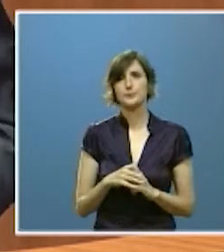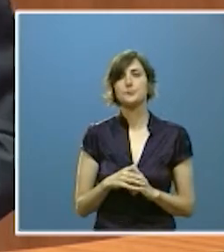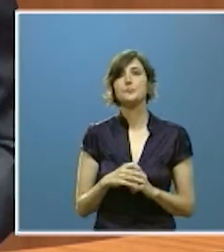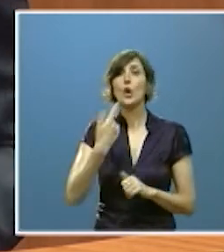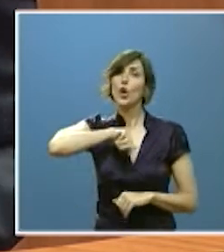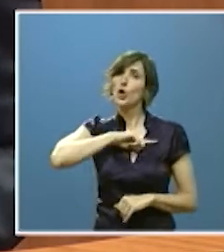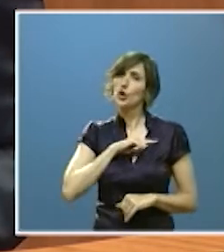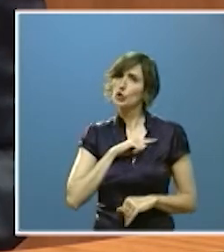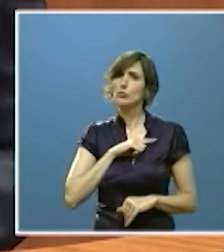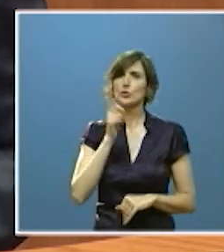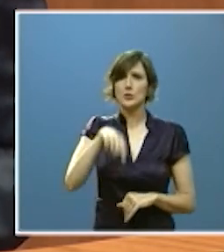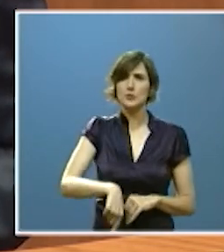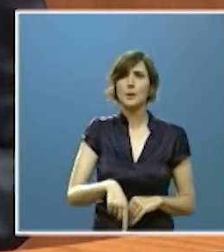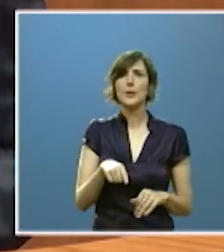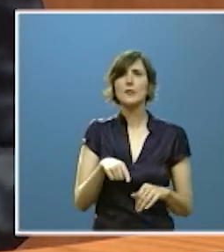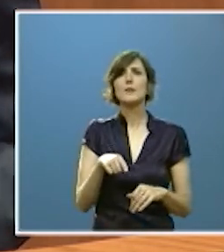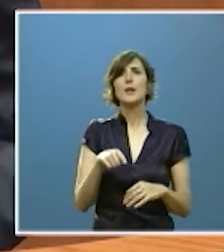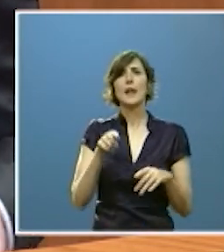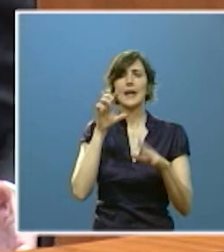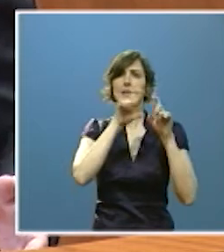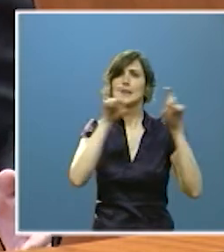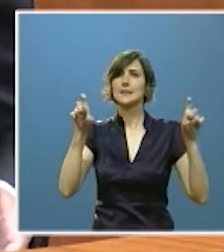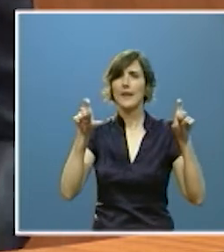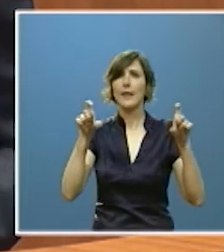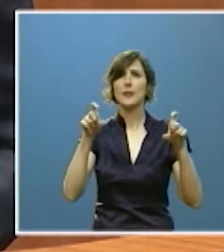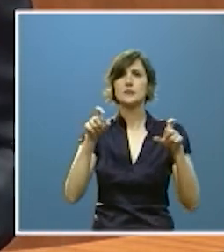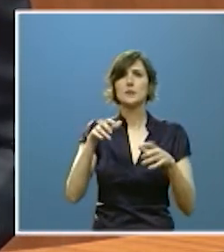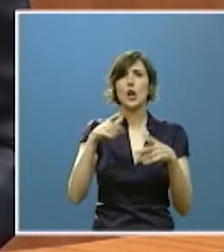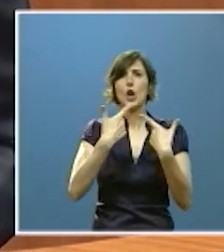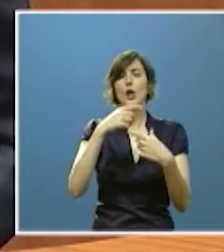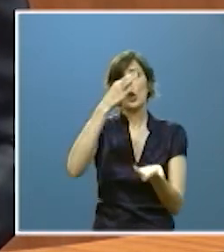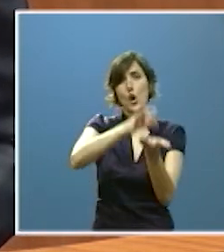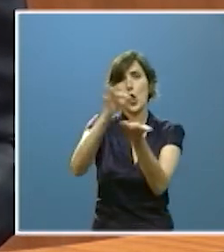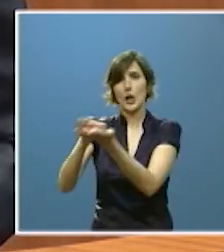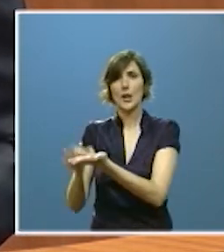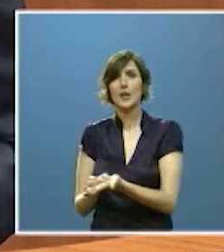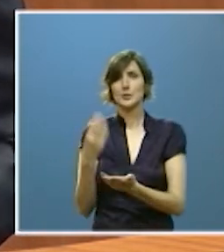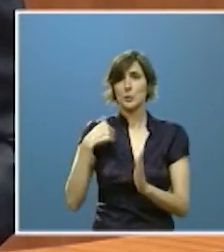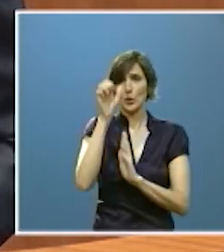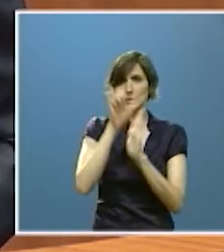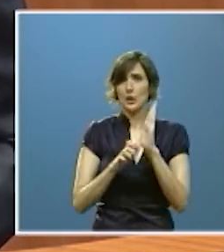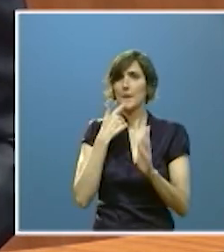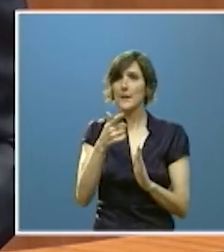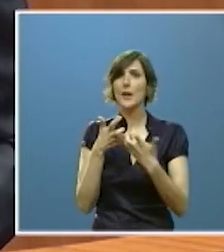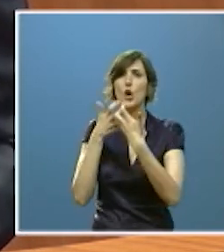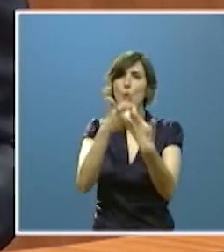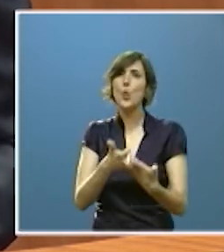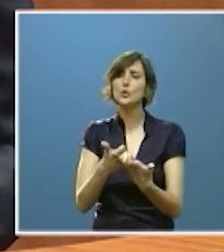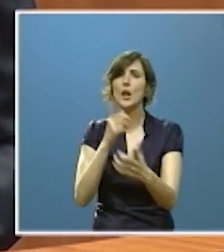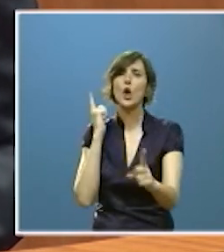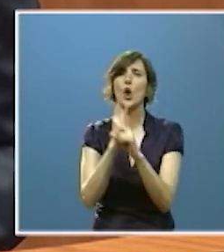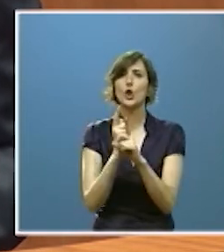actuado de la mano de las entidades locales a las que el estatuto encomienda también la lucha común contra la despoblación